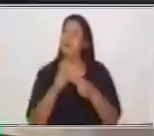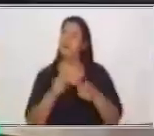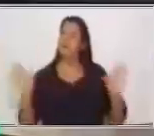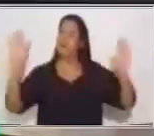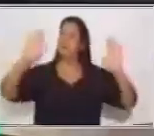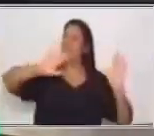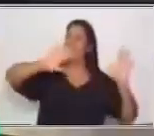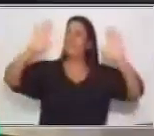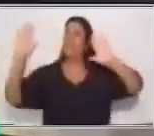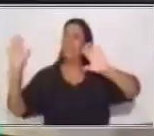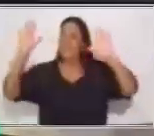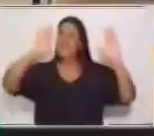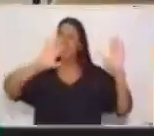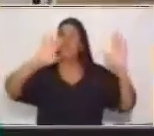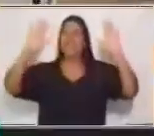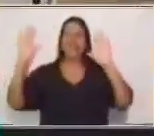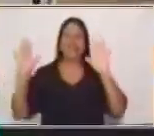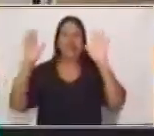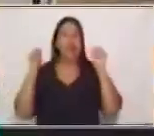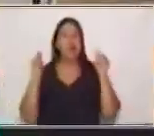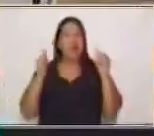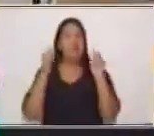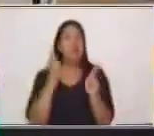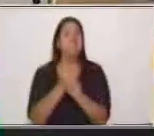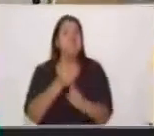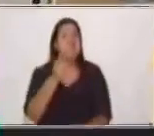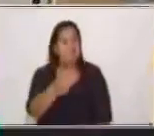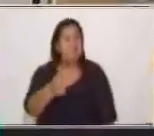Eso. Muy bien. Y con esto.